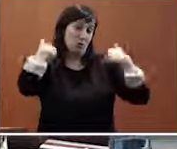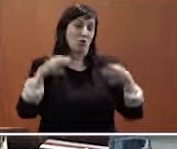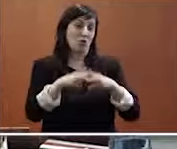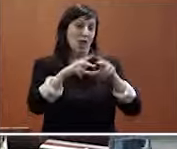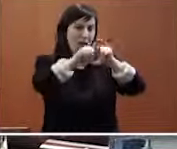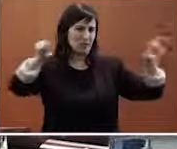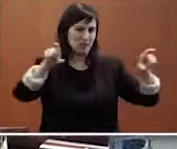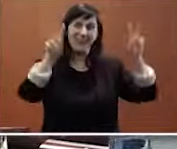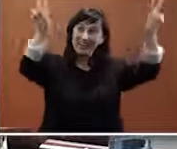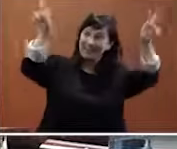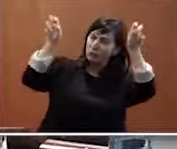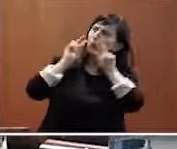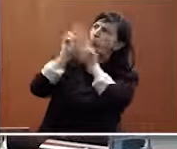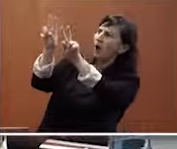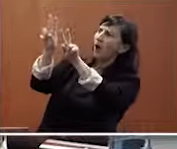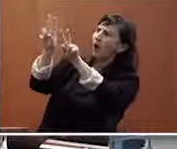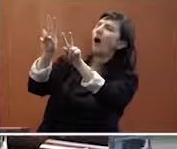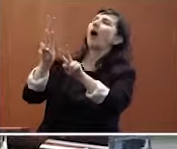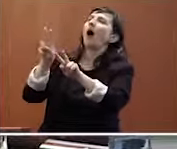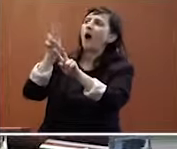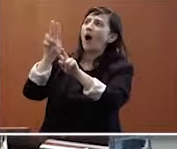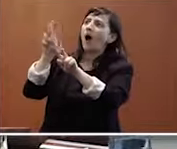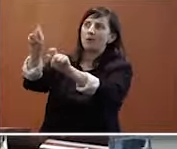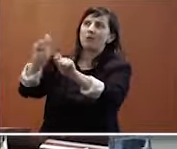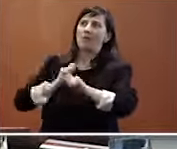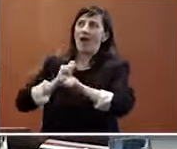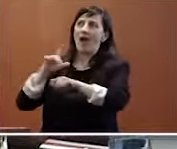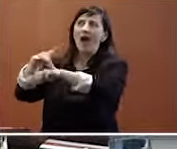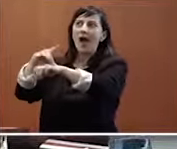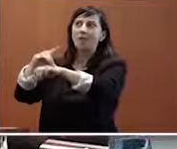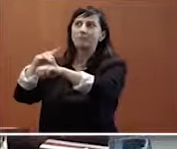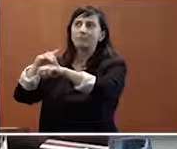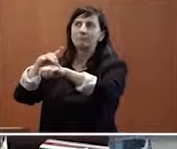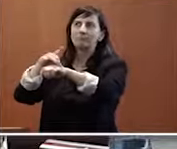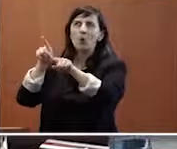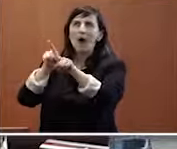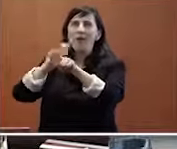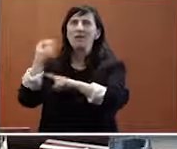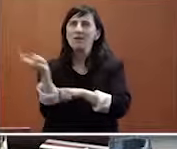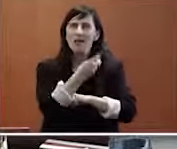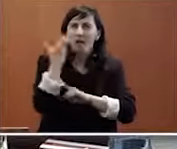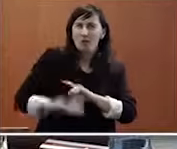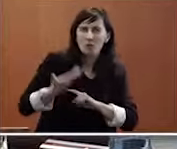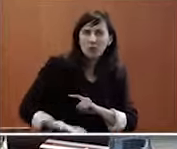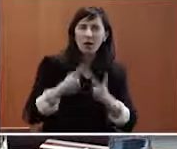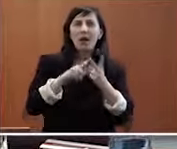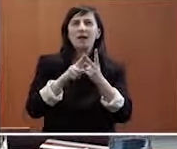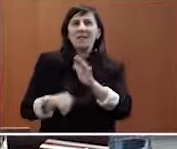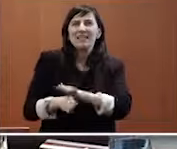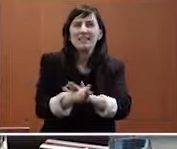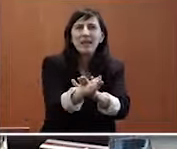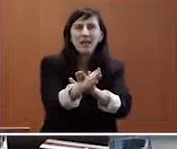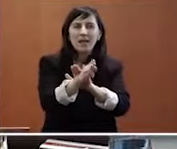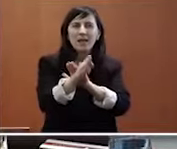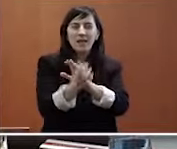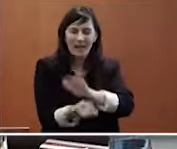que, sen dúbida, invita a celebrar a diversidade, a seguir tecendo o argumentario de